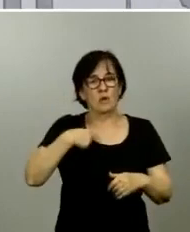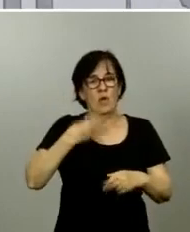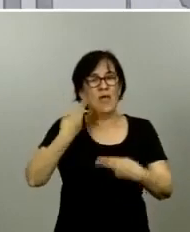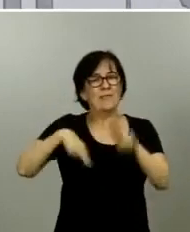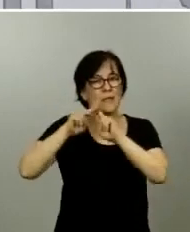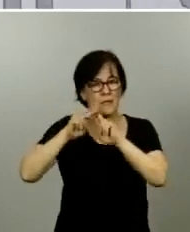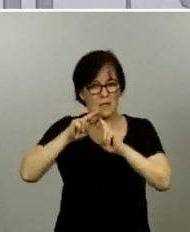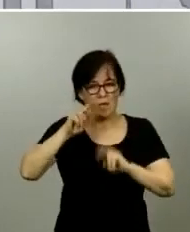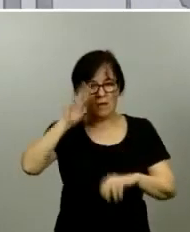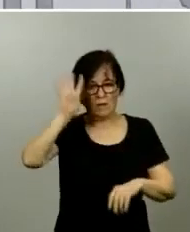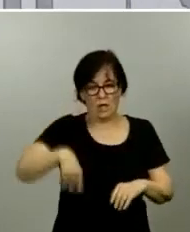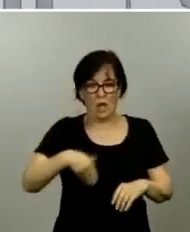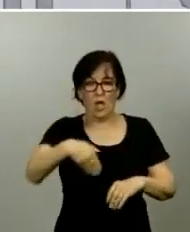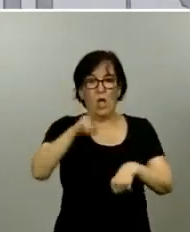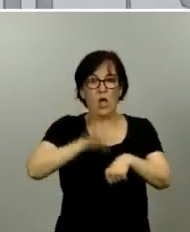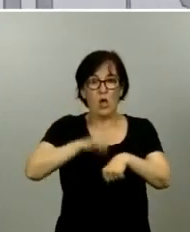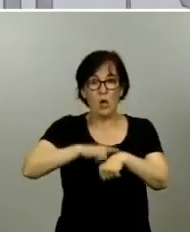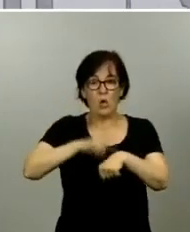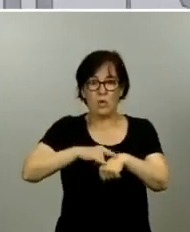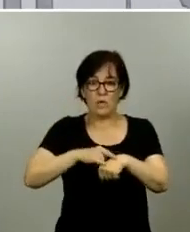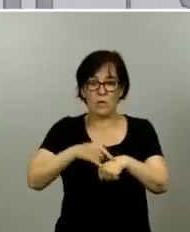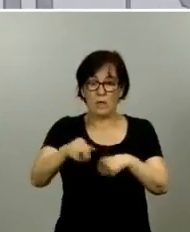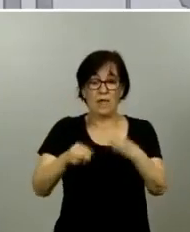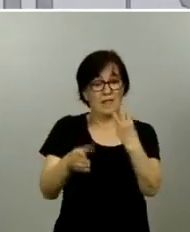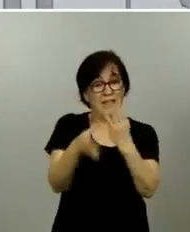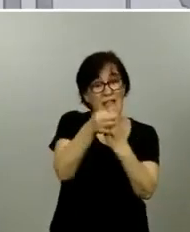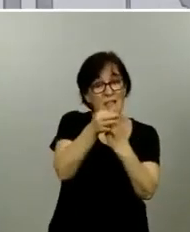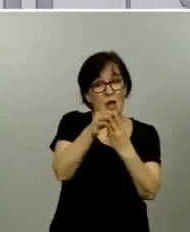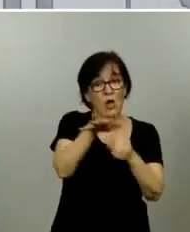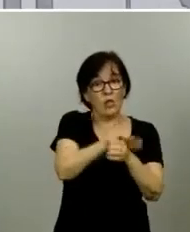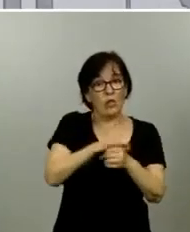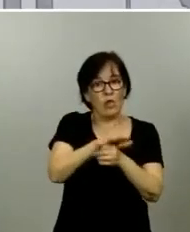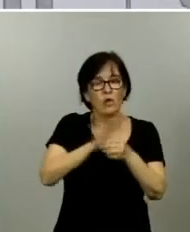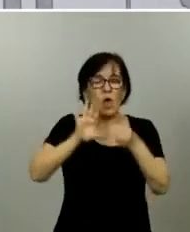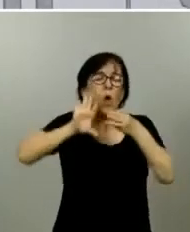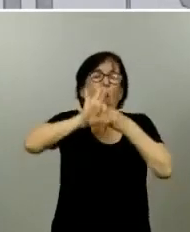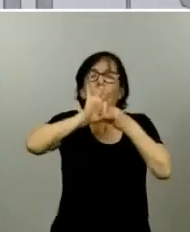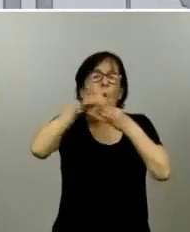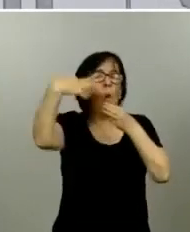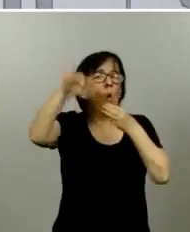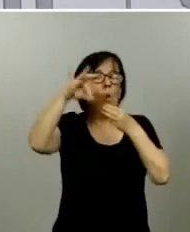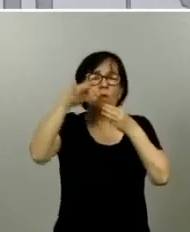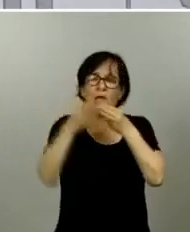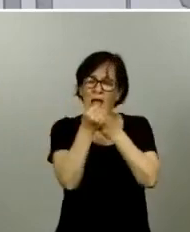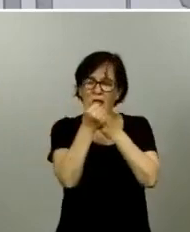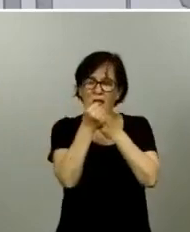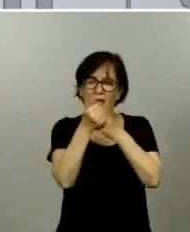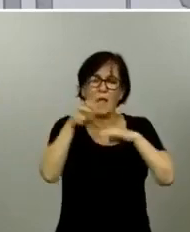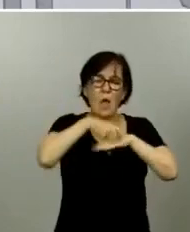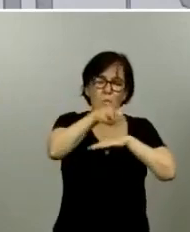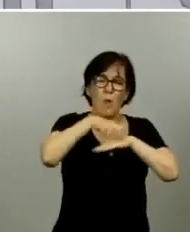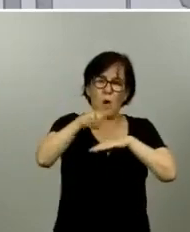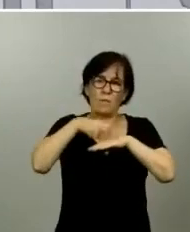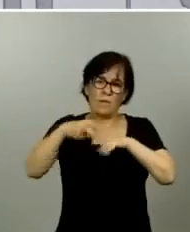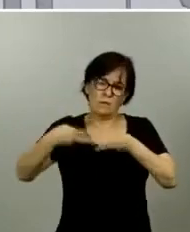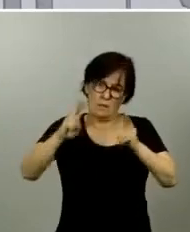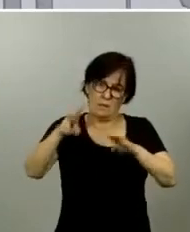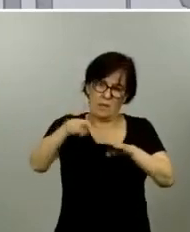lunes próximo estas tres zonas sanitarias conformen una única unidad y, por tanto, la movilidad sea permitida en conjunto de ellas.